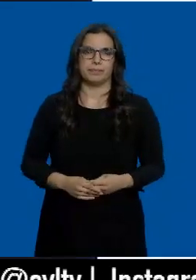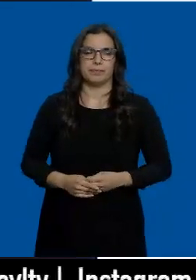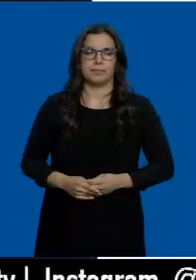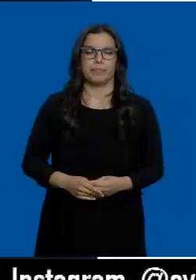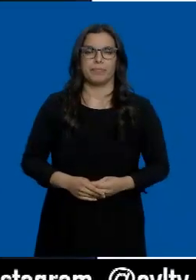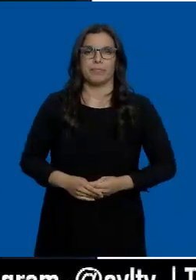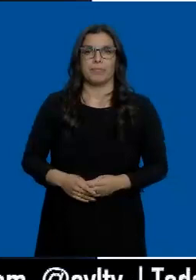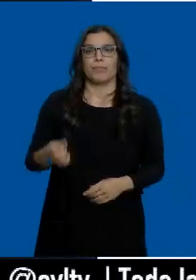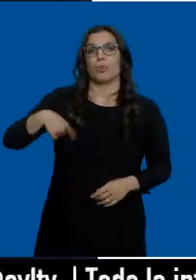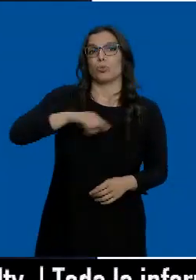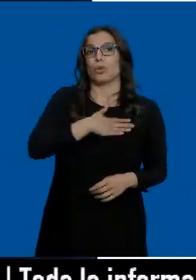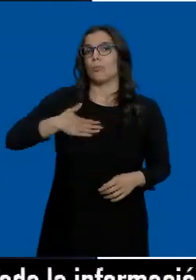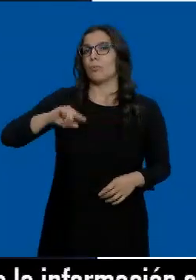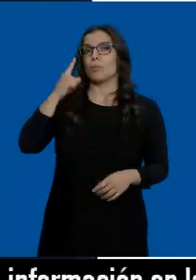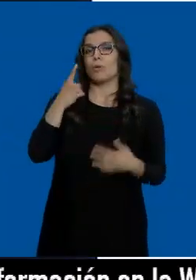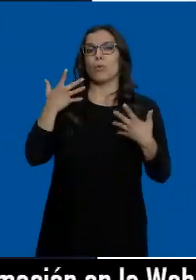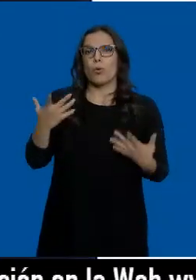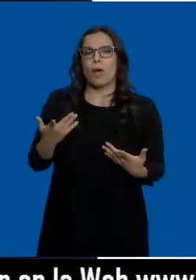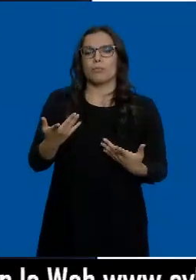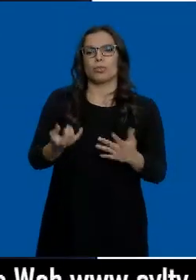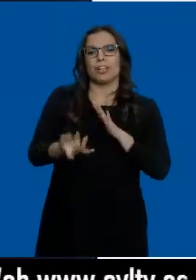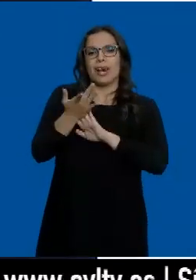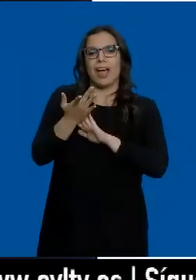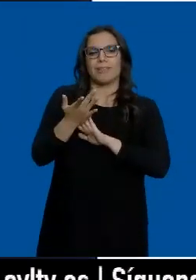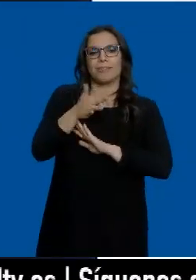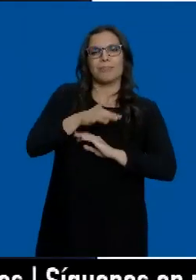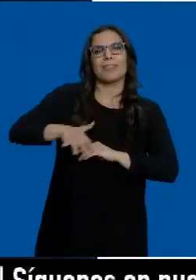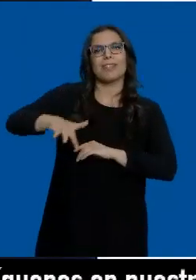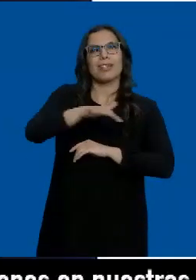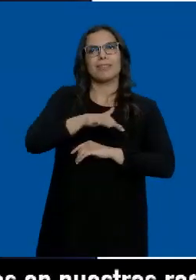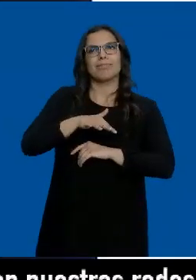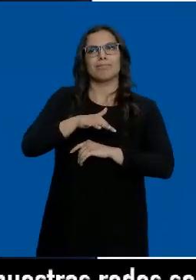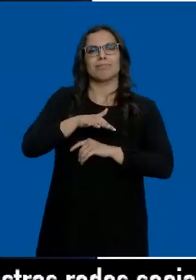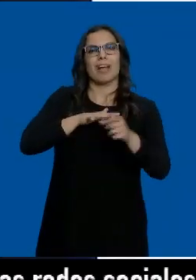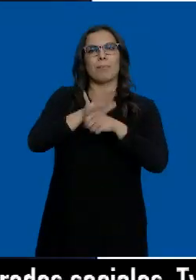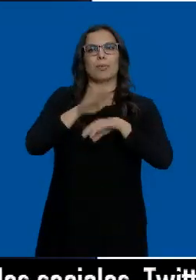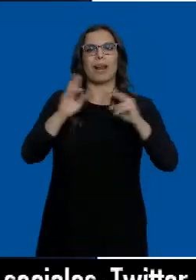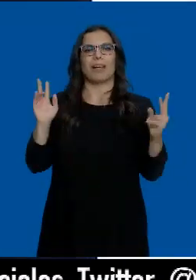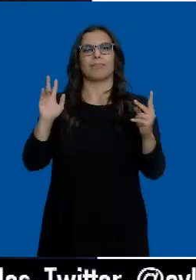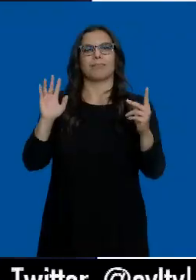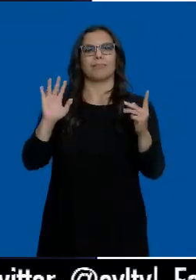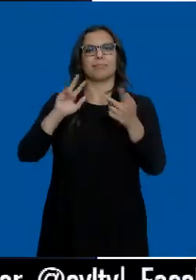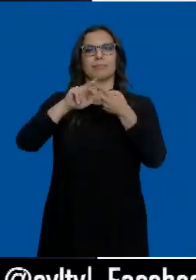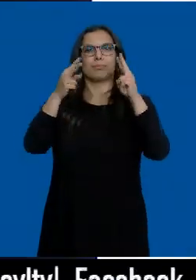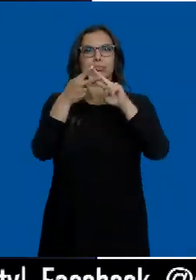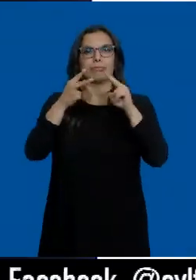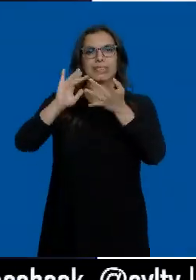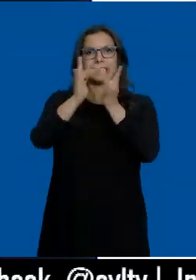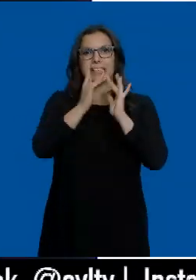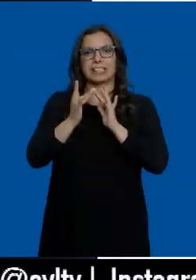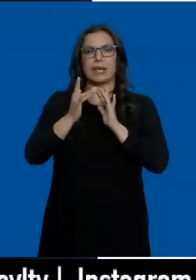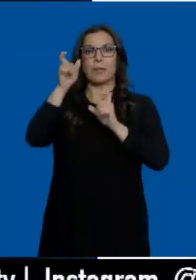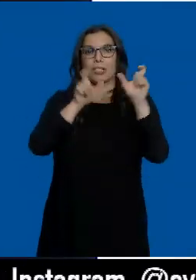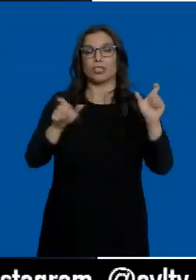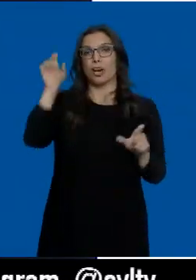Lo que pretendemos en primer lugar es generar un espacio de encuentro, un espacio donde los que piensan diferente puedan hablar y dialogar, algo